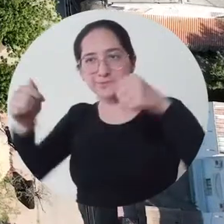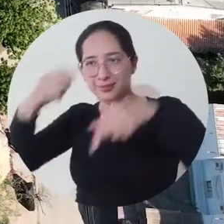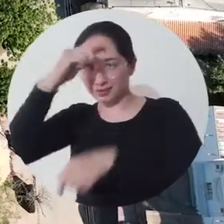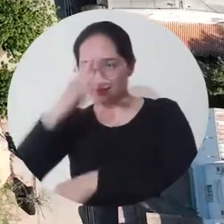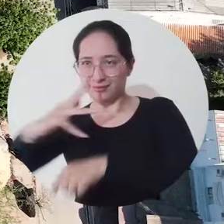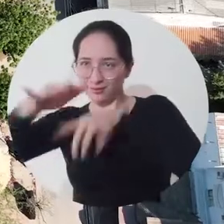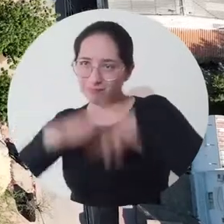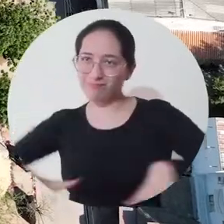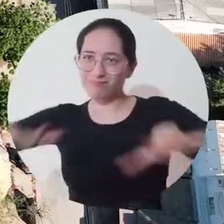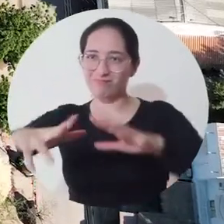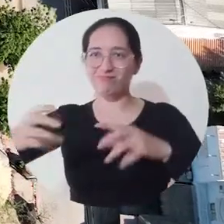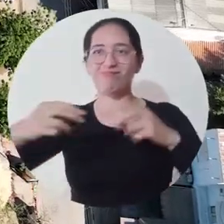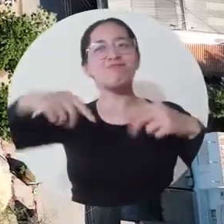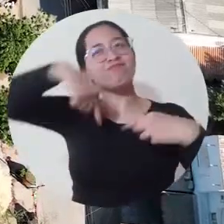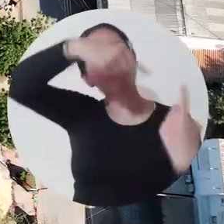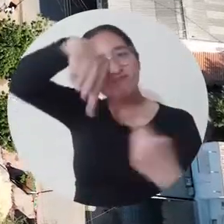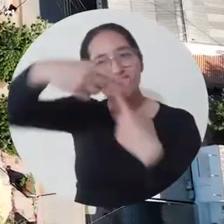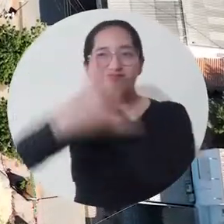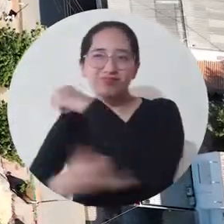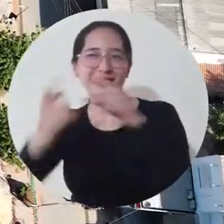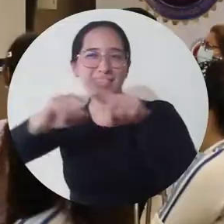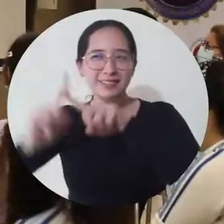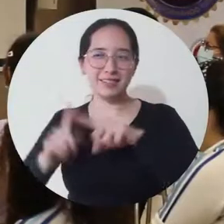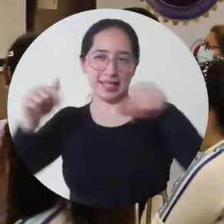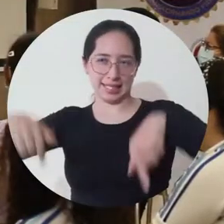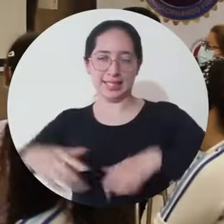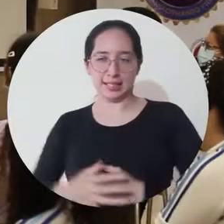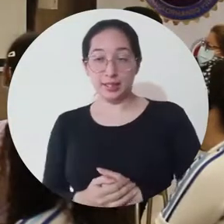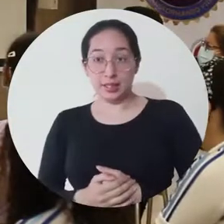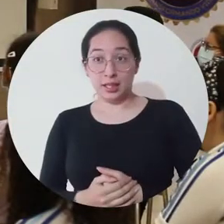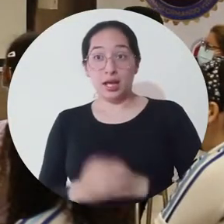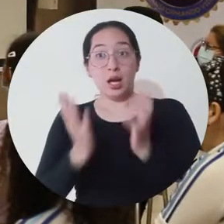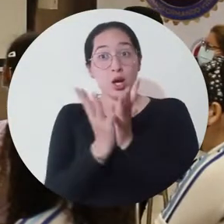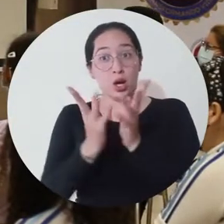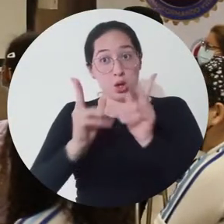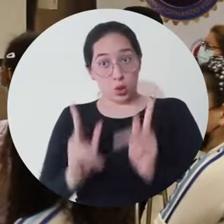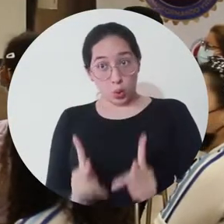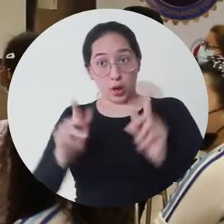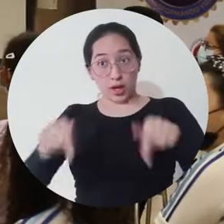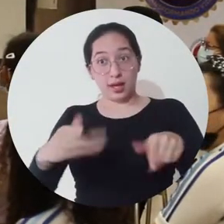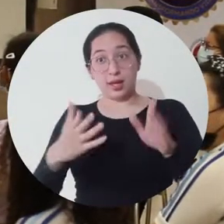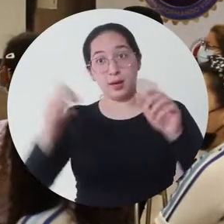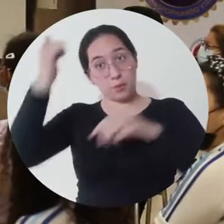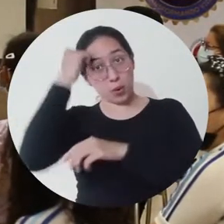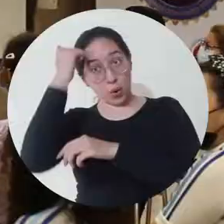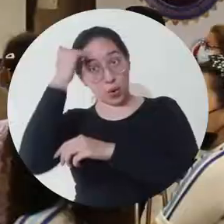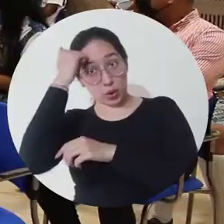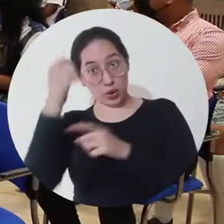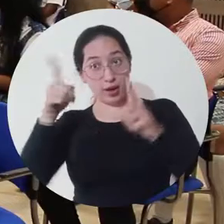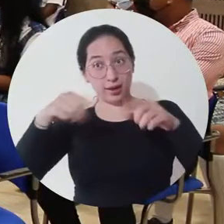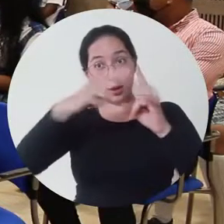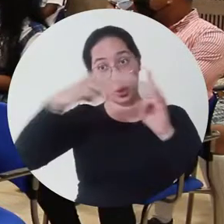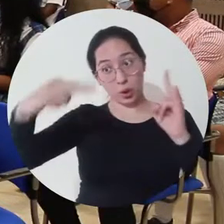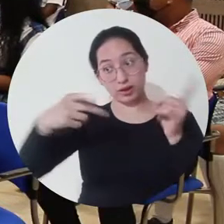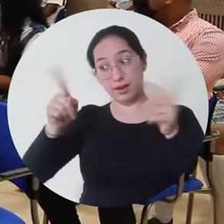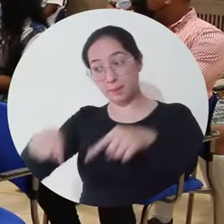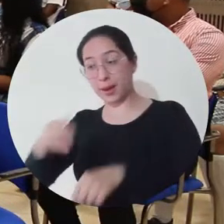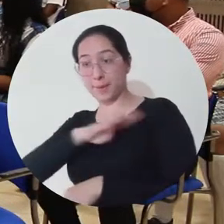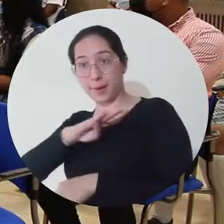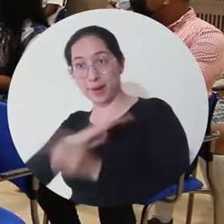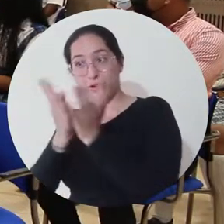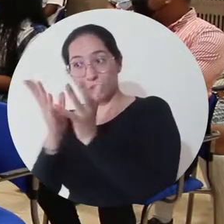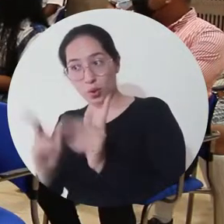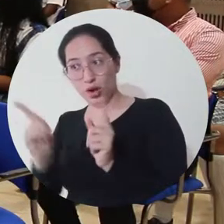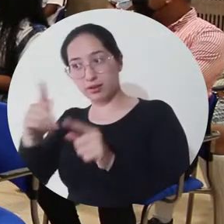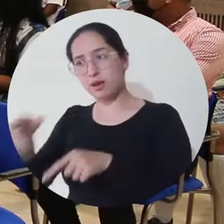sostenible en la ciudad de Santa Marta y en la región. Docentes, directivos y estudiantes de la Alma Mater compartieron con bachilleres de